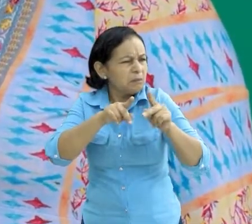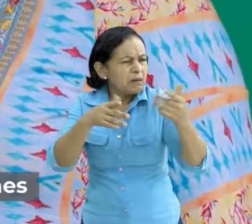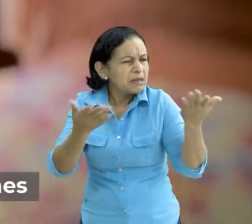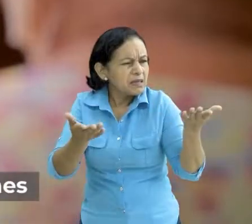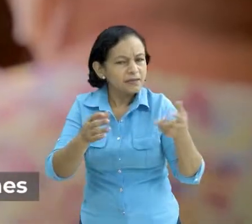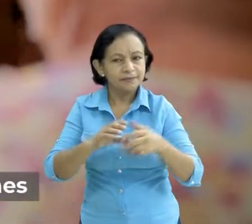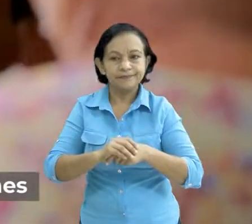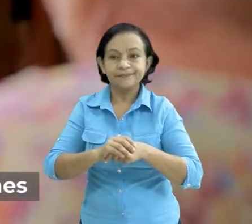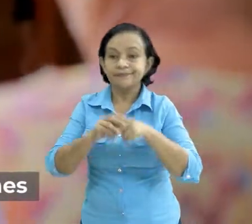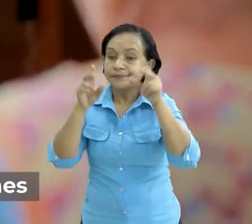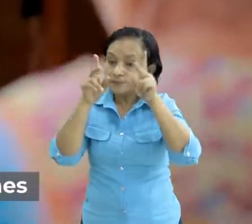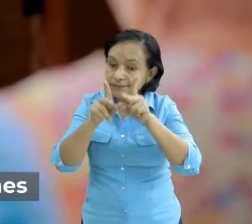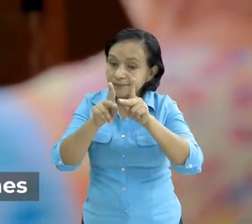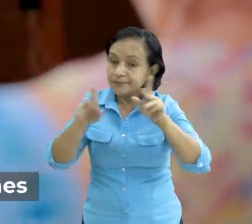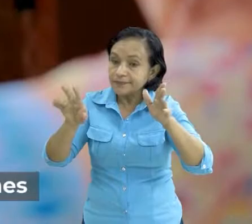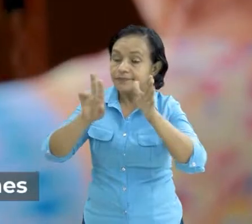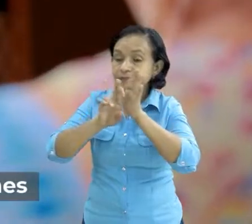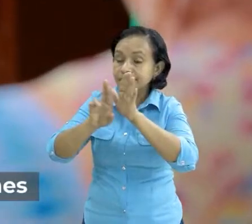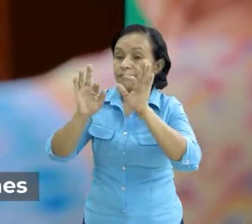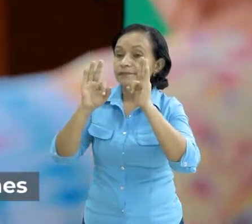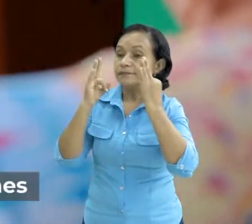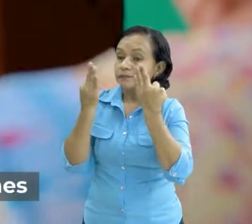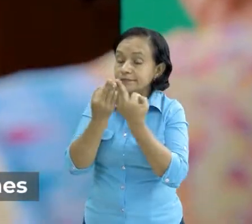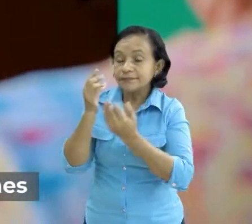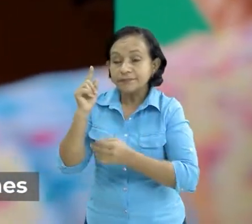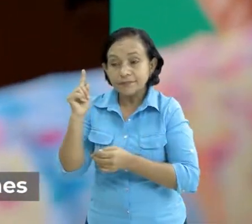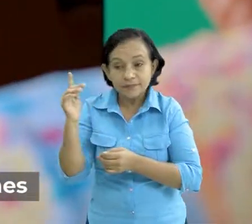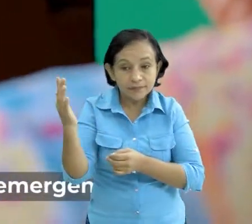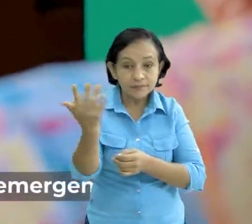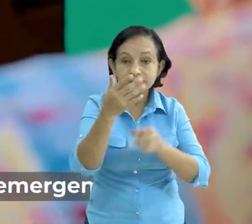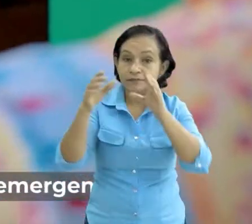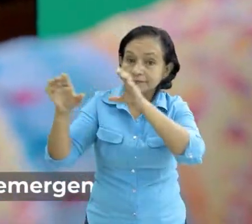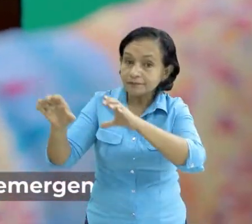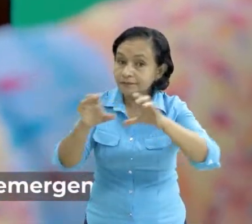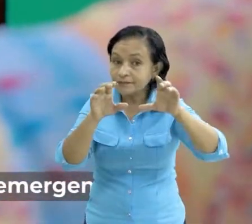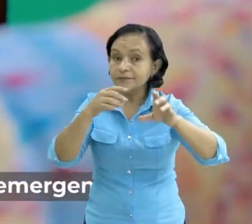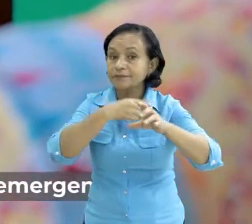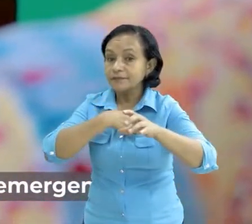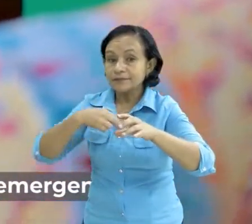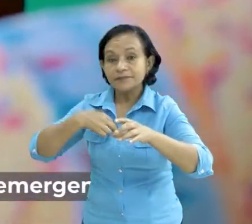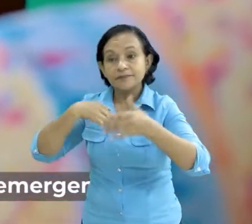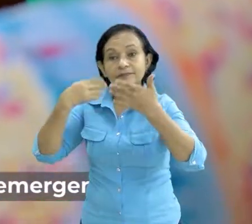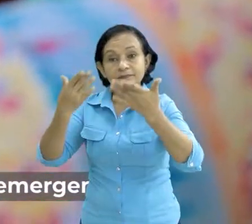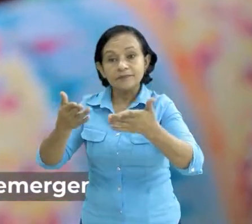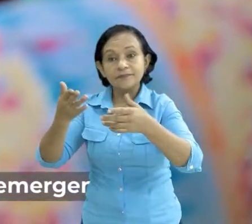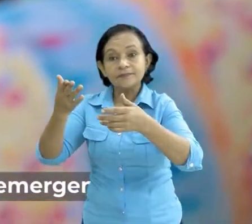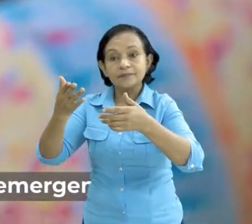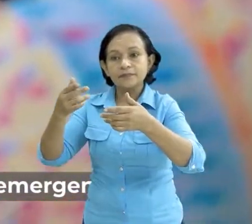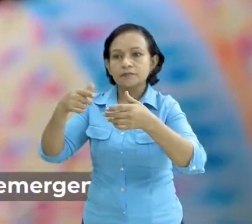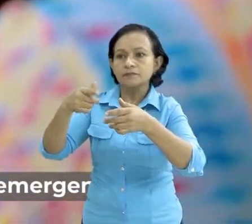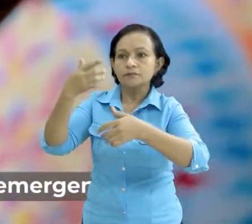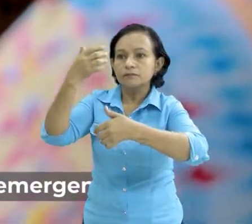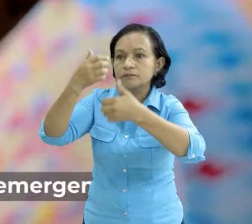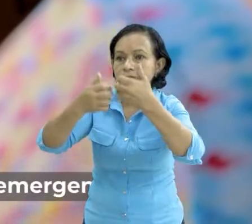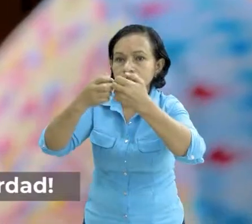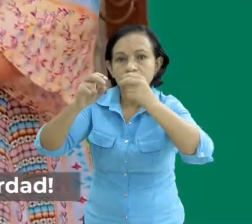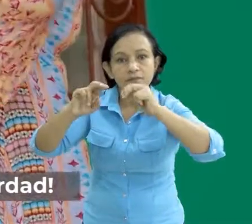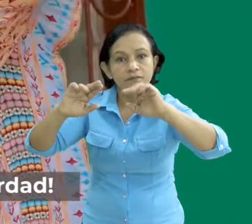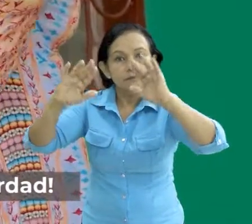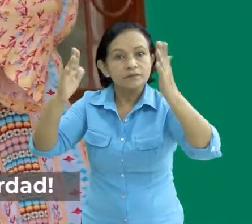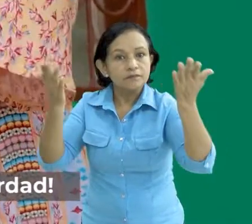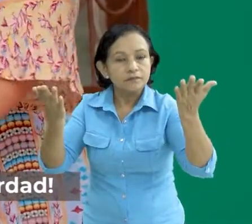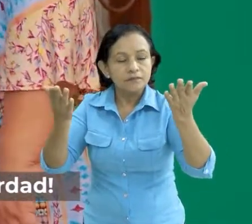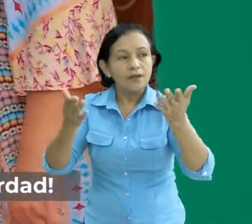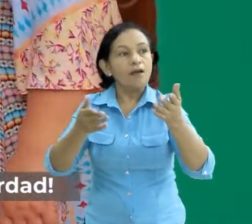vos, Luisa? El plan de respuesta familiar son todas esas acciones que debemos de realizar a la hora que se nos presente una emergencia.